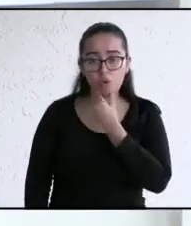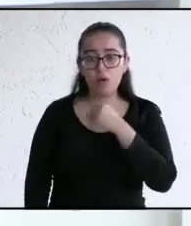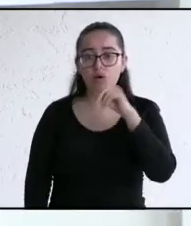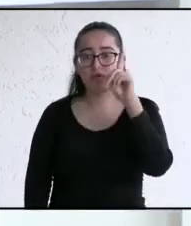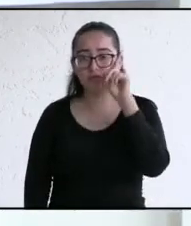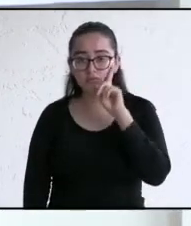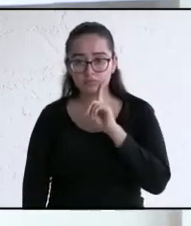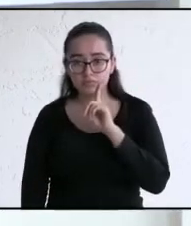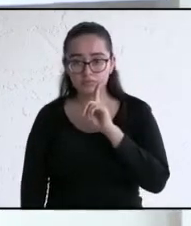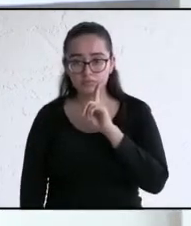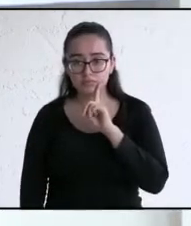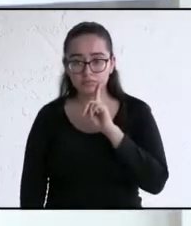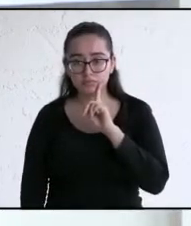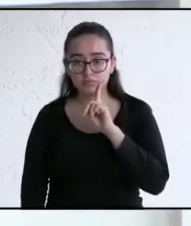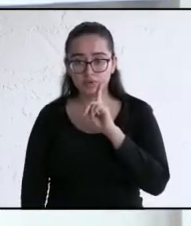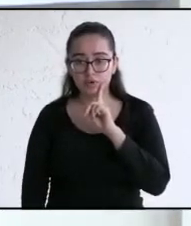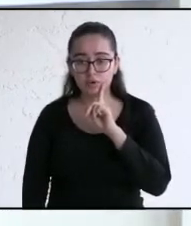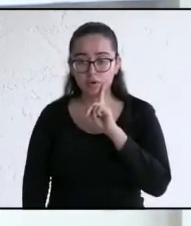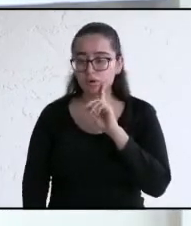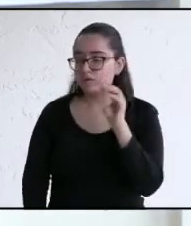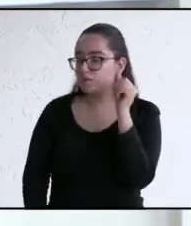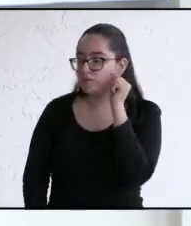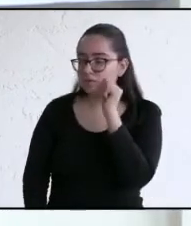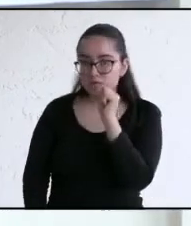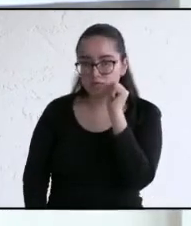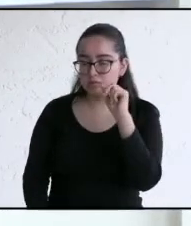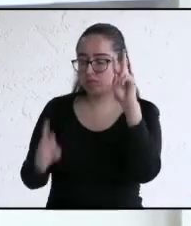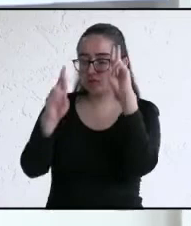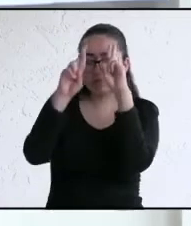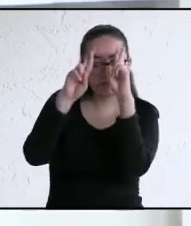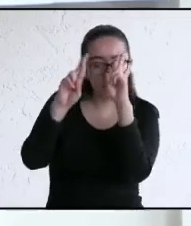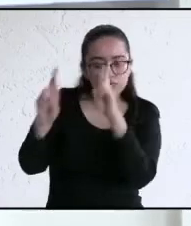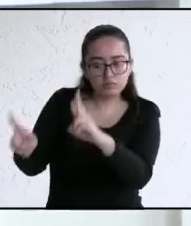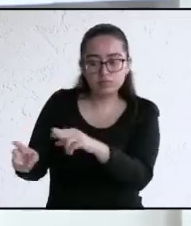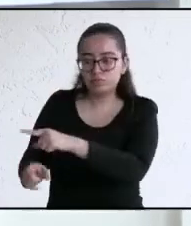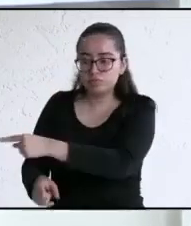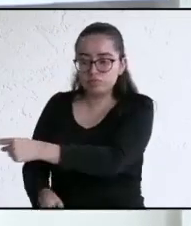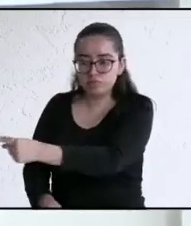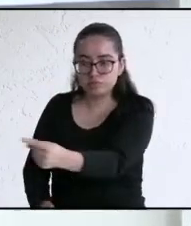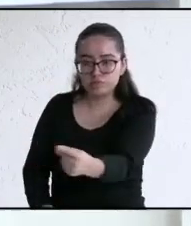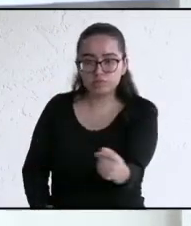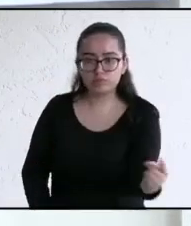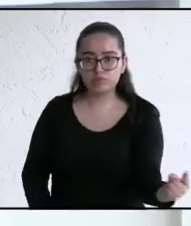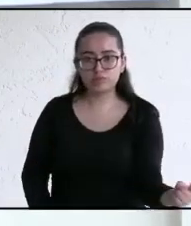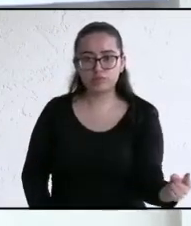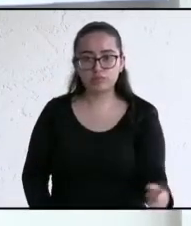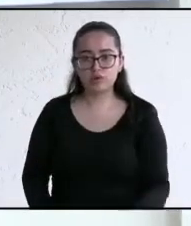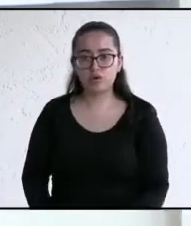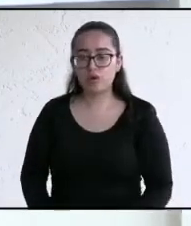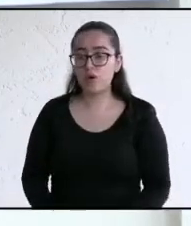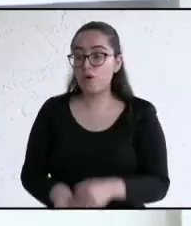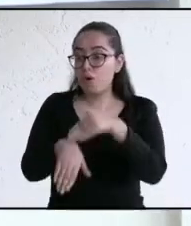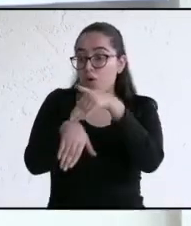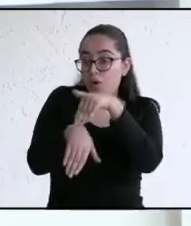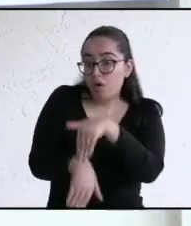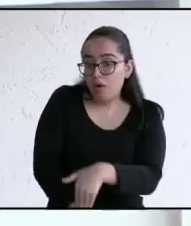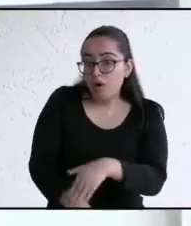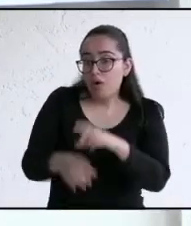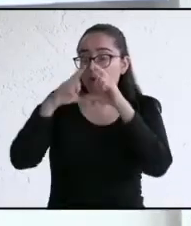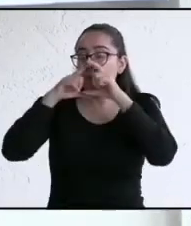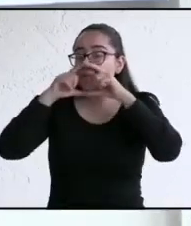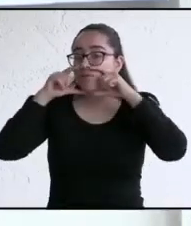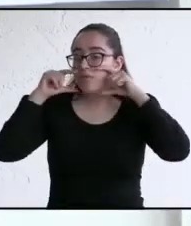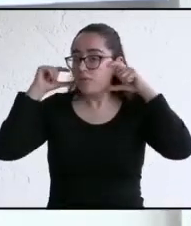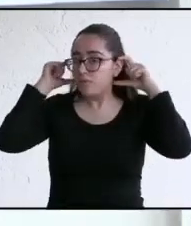Deberá prevalecer el orden y el respeto entre ustedes. Es obligatorio el portar adecuadamente